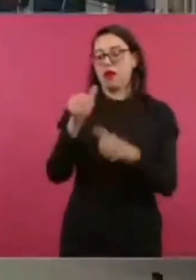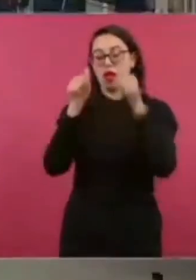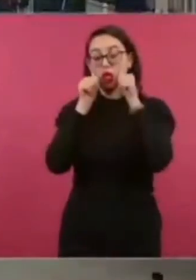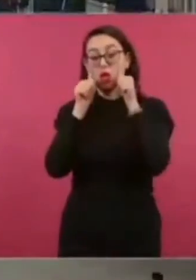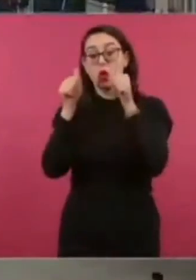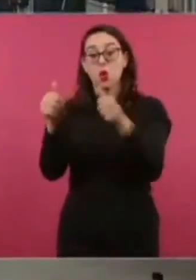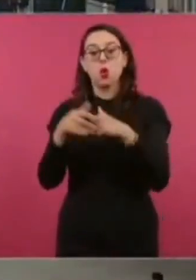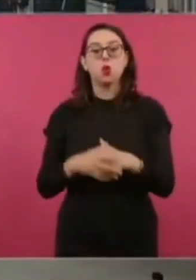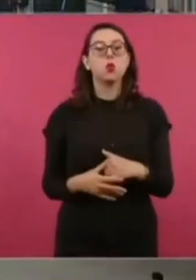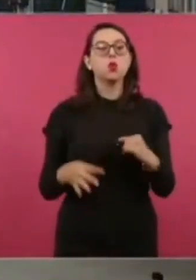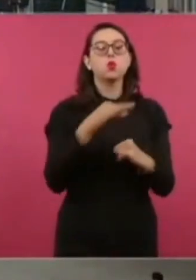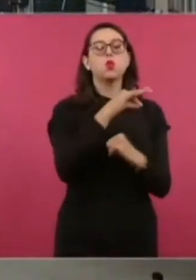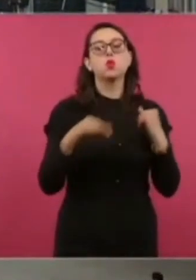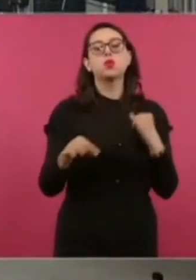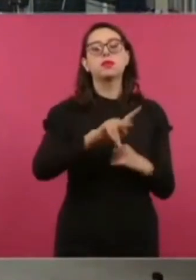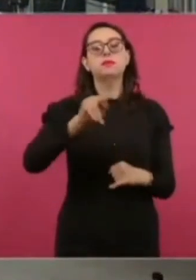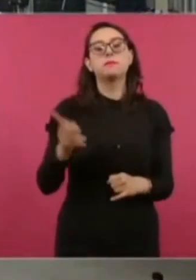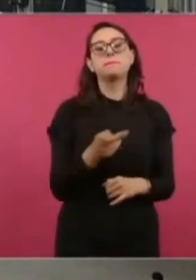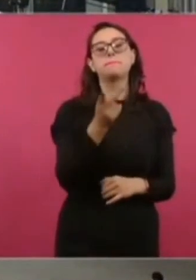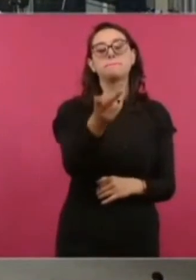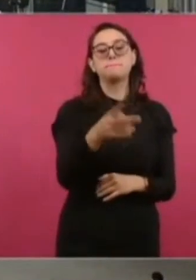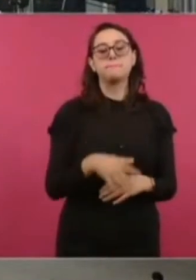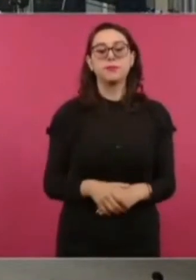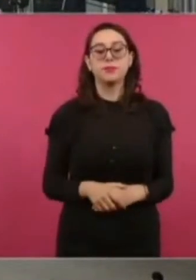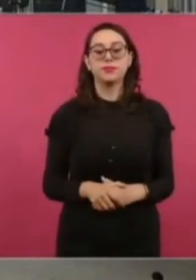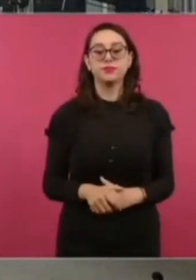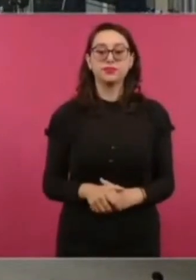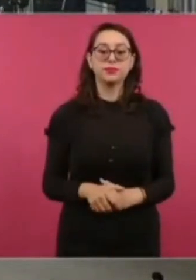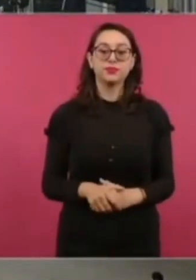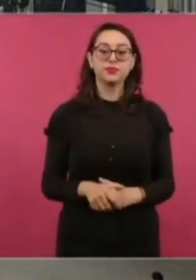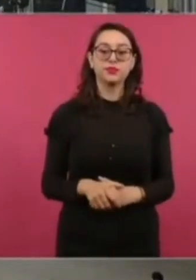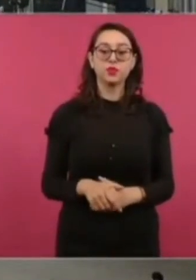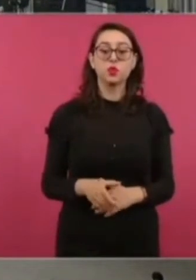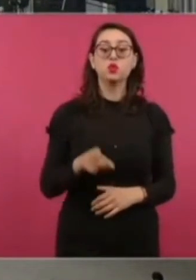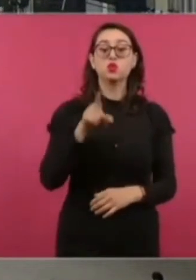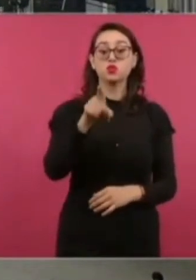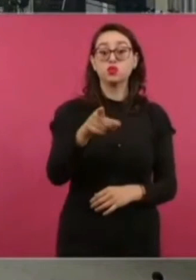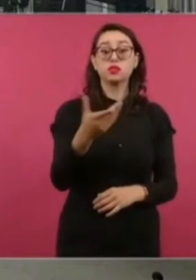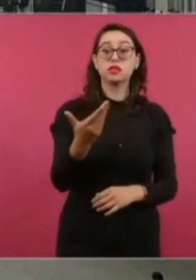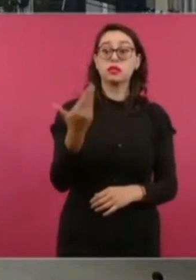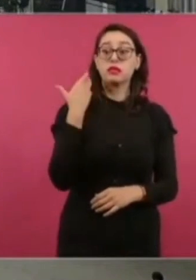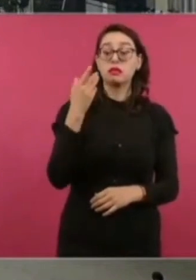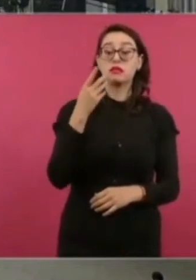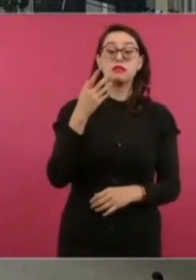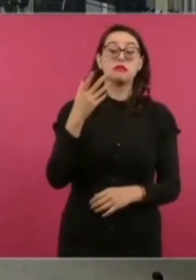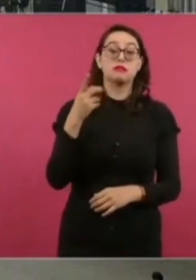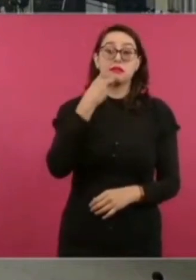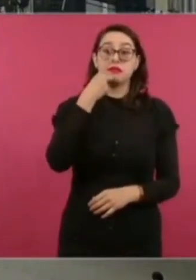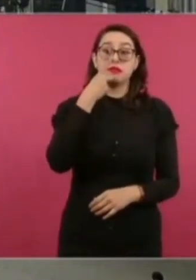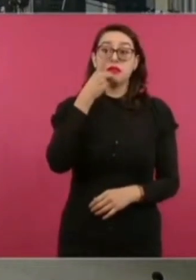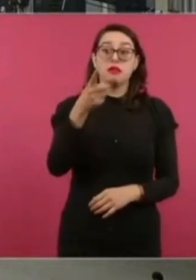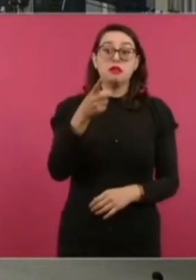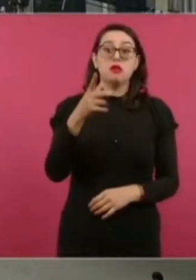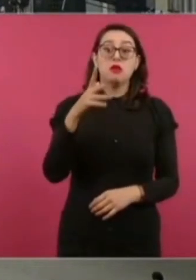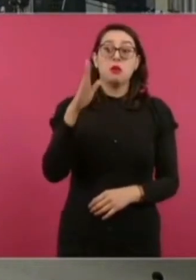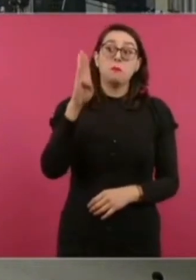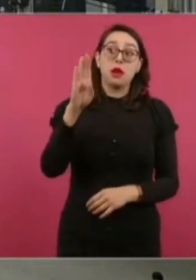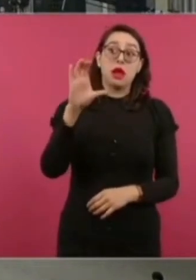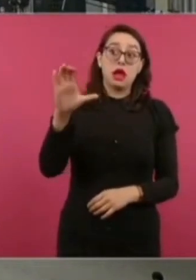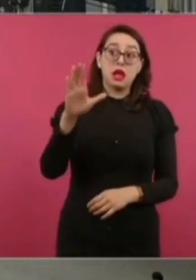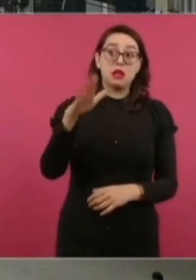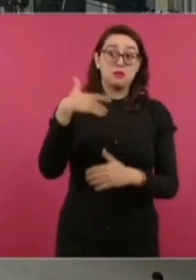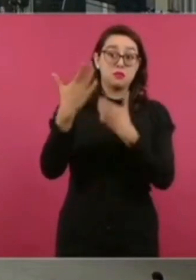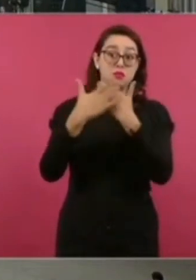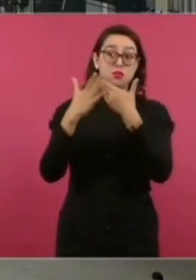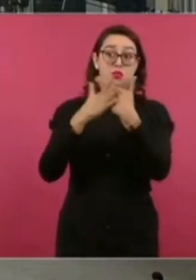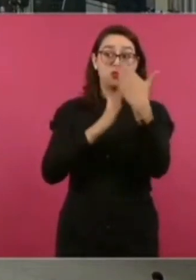Finalmente, nada más, hace unas semanas se comentó que iba a ir a una gira a Baja California. Preguntarle si ya tiene la fecha en la que va a ir para allá y